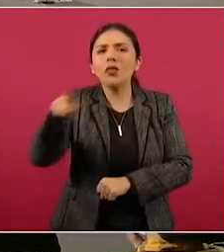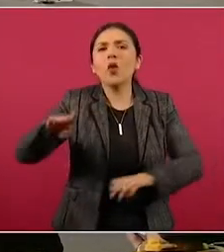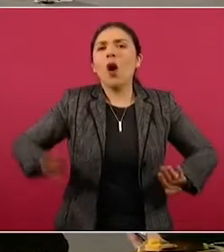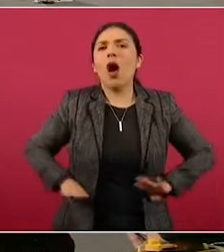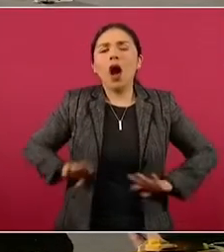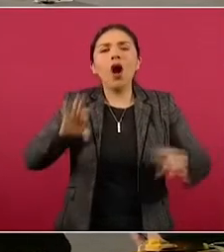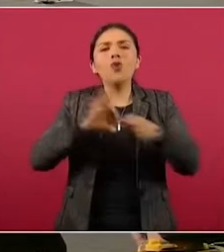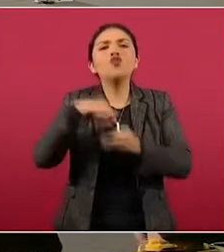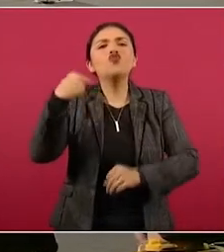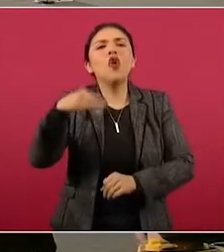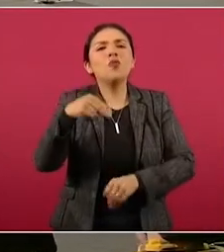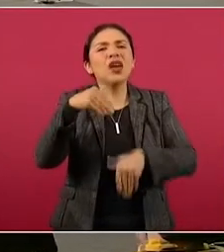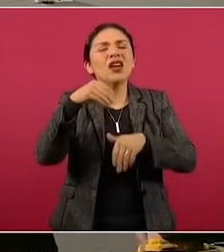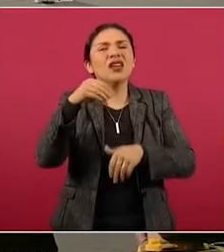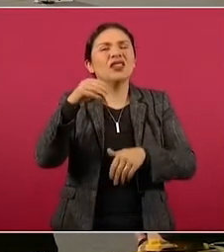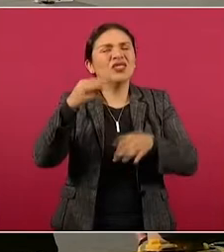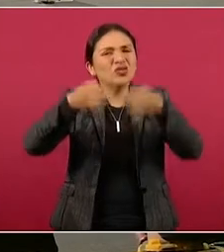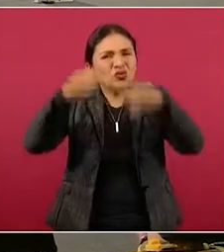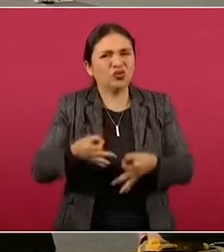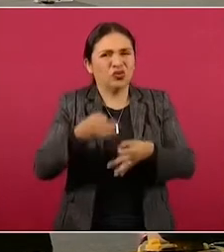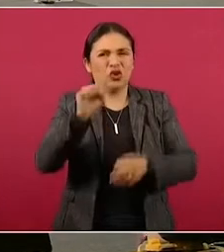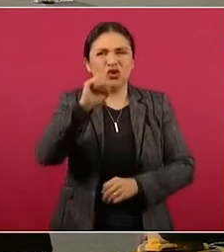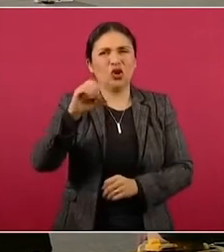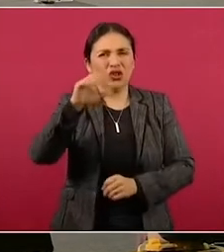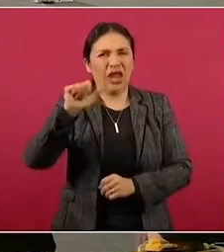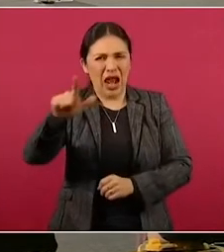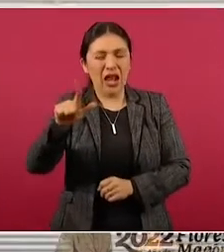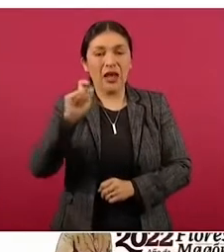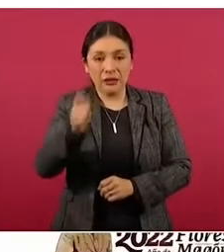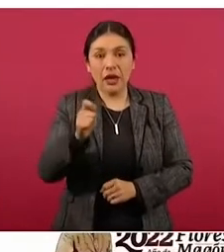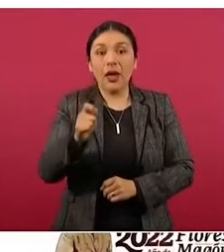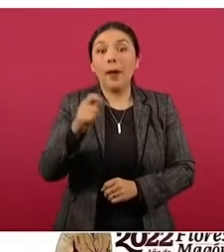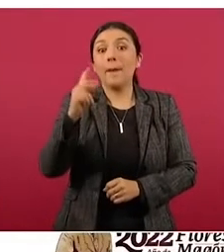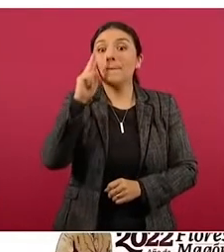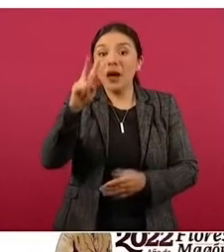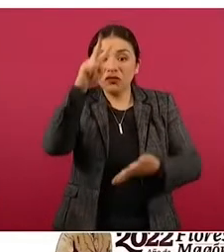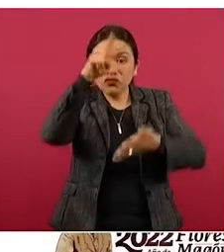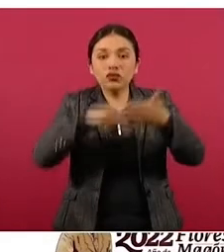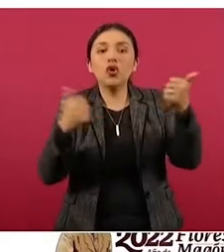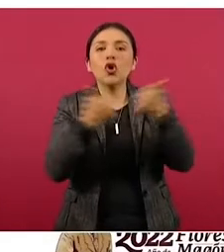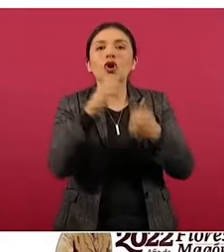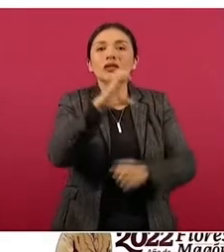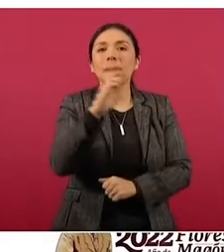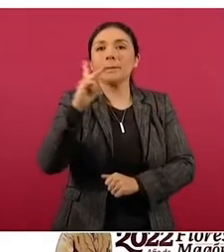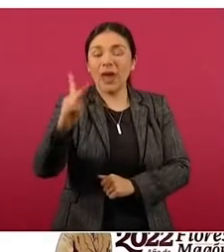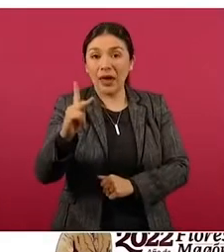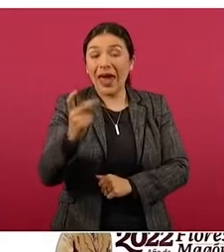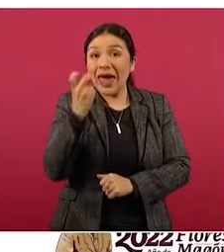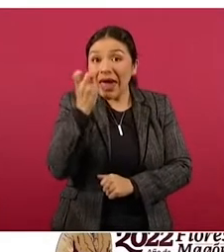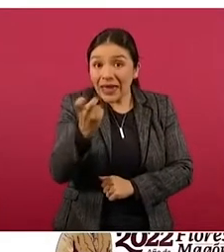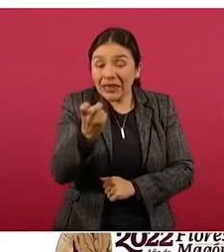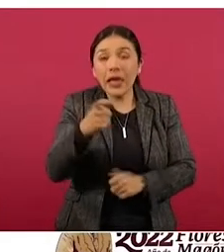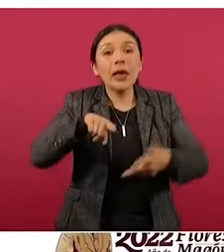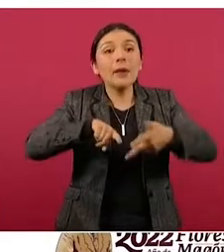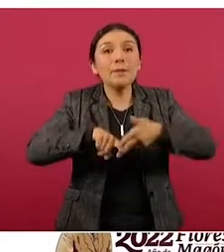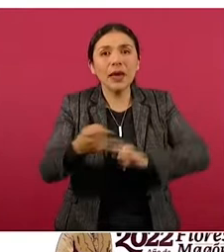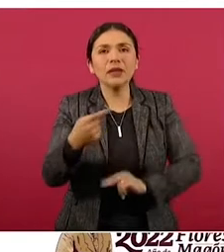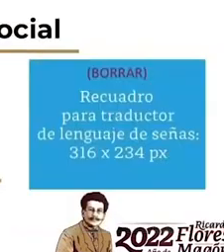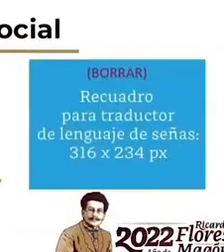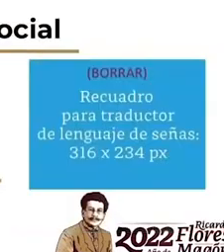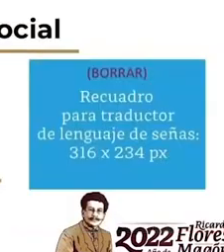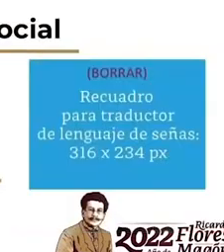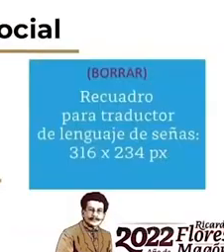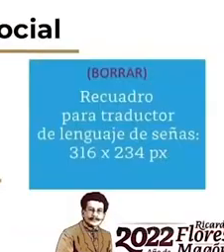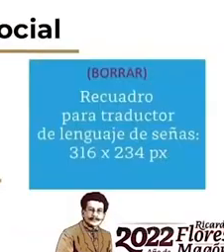Y ese requisito de verificación del nombre y razón social o código fiscal iba a entrar, dimos un periodo de